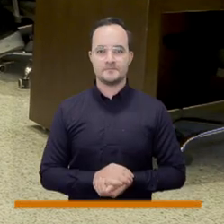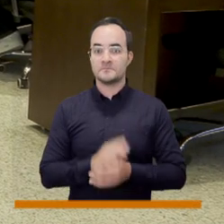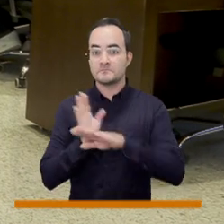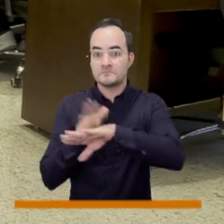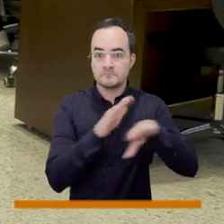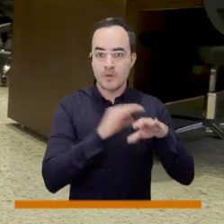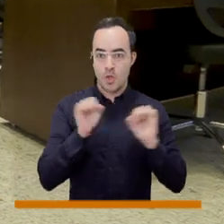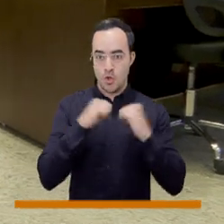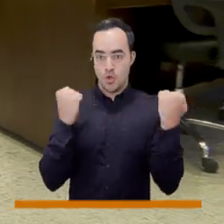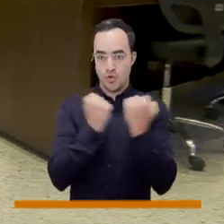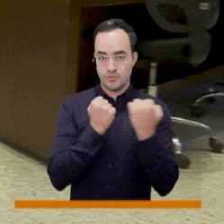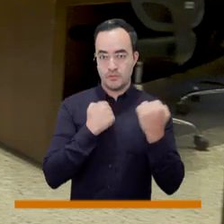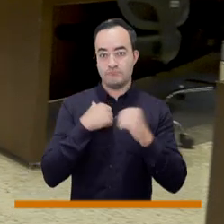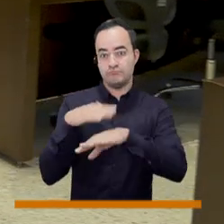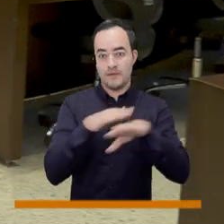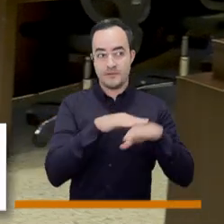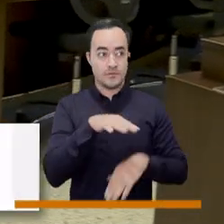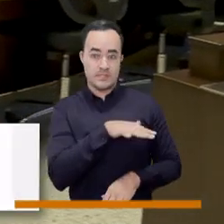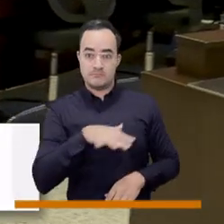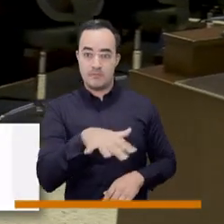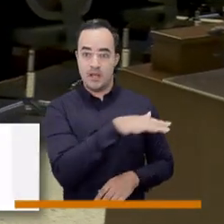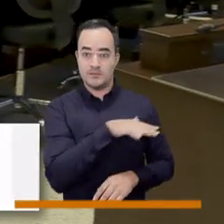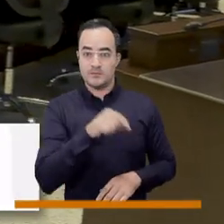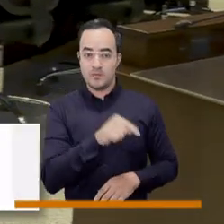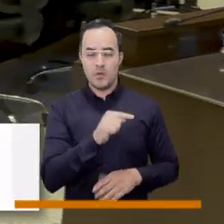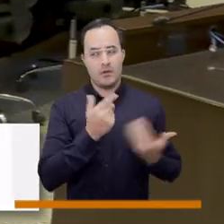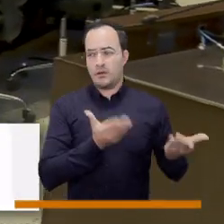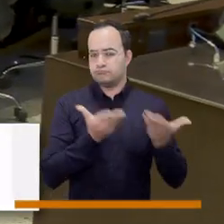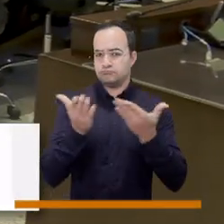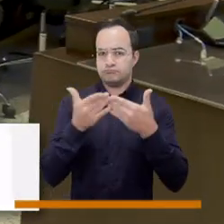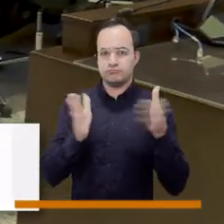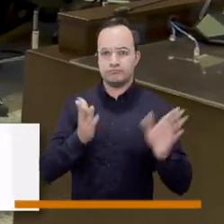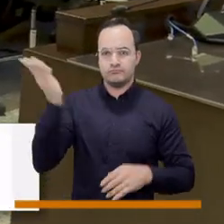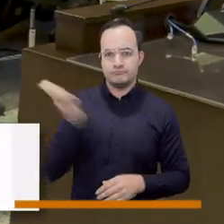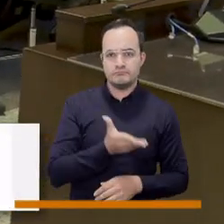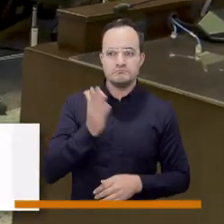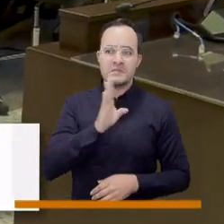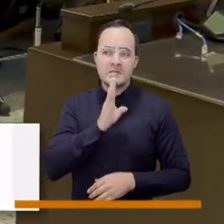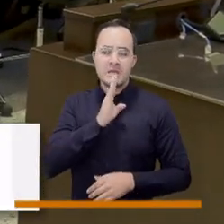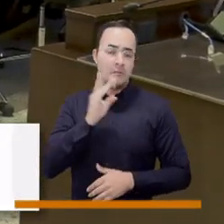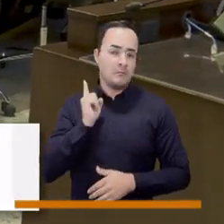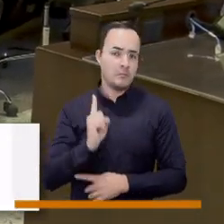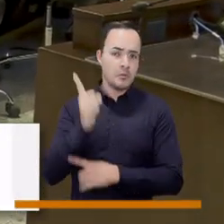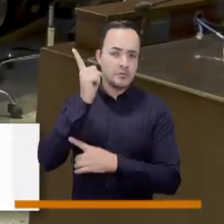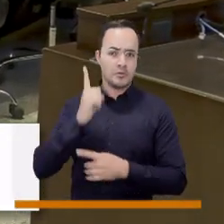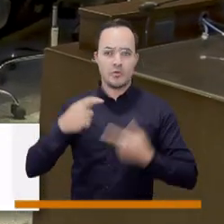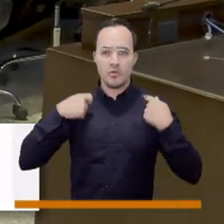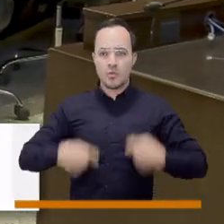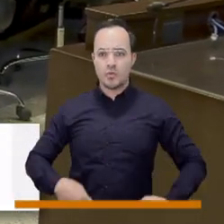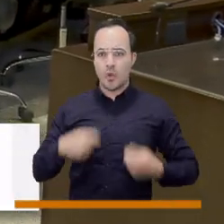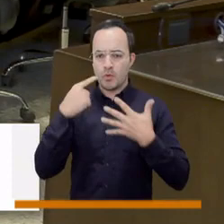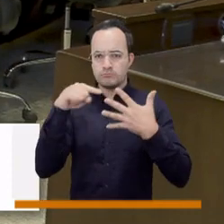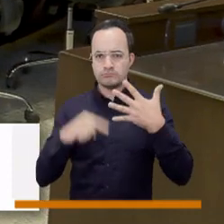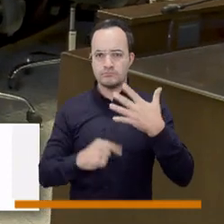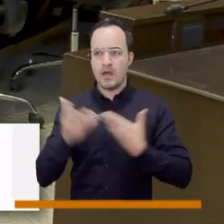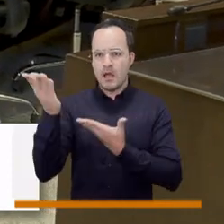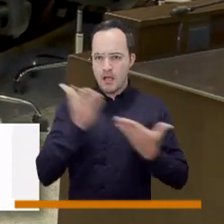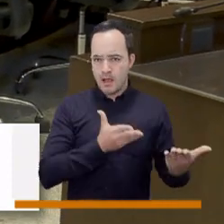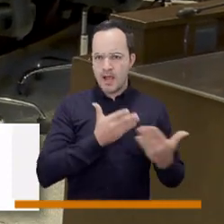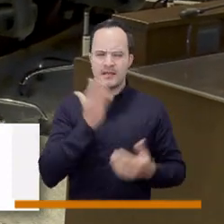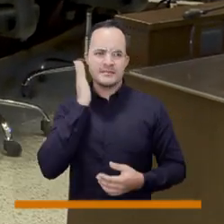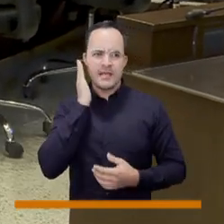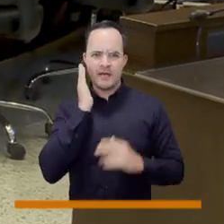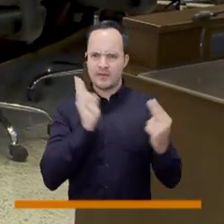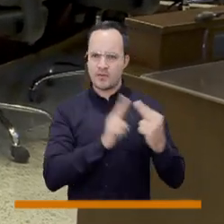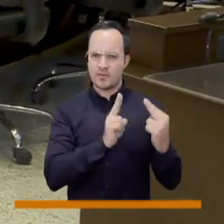El consejo también presta estos espacios para que futuras generaciones de dirigentes políticos aprendan cómo funciona con la práctica